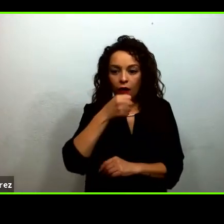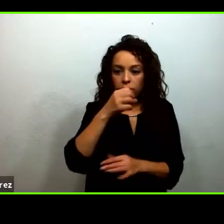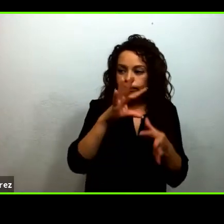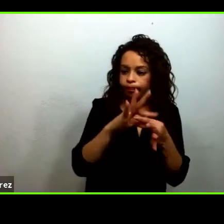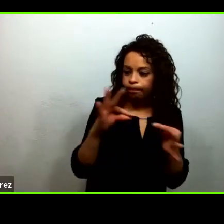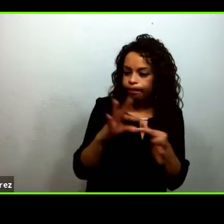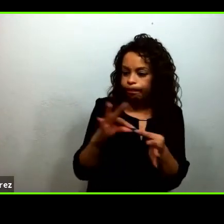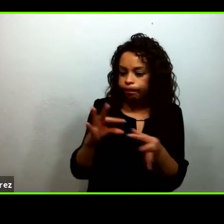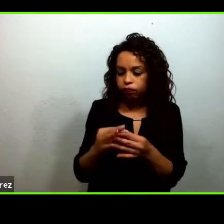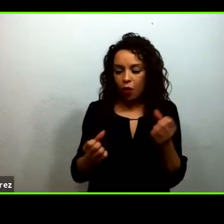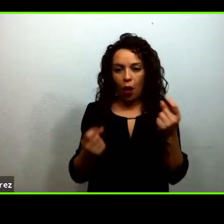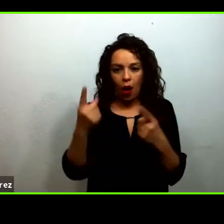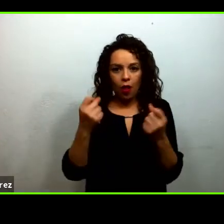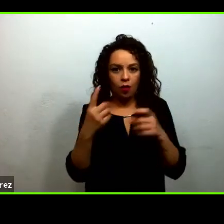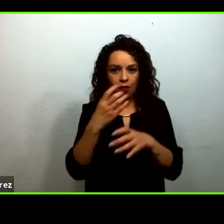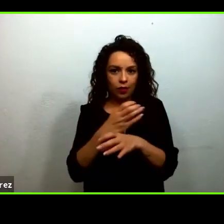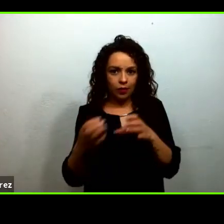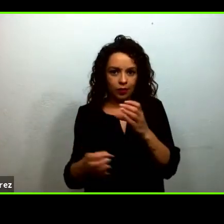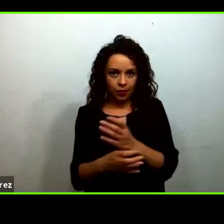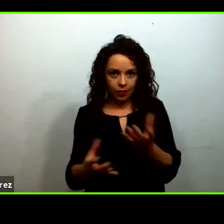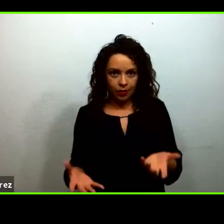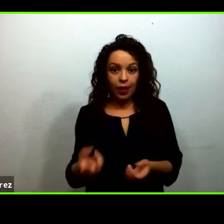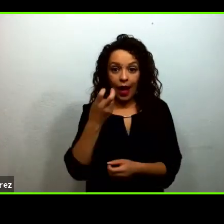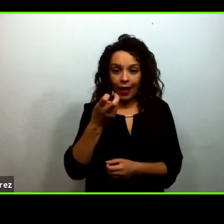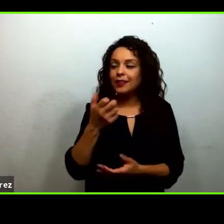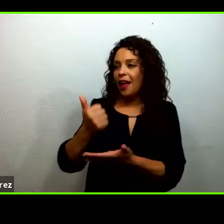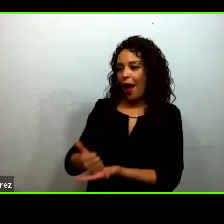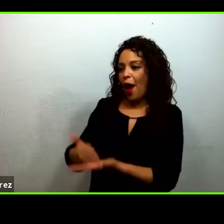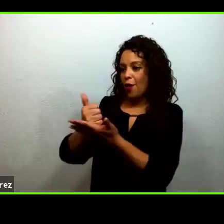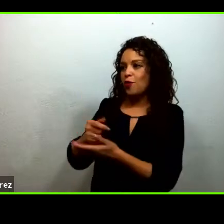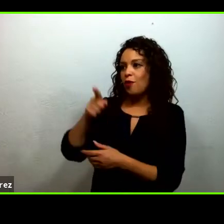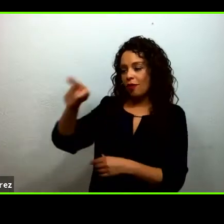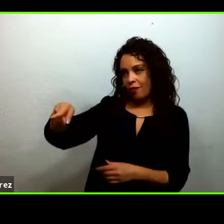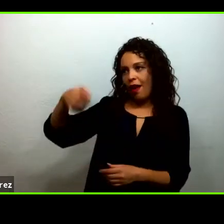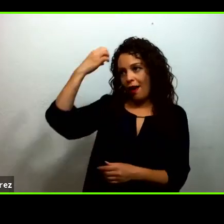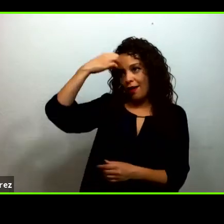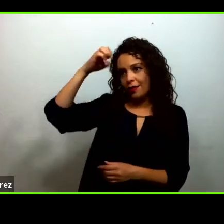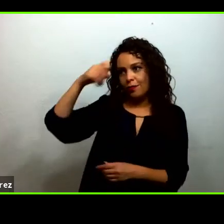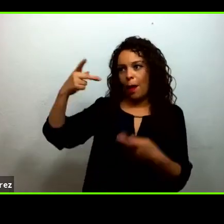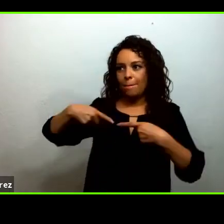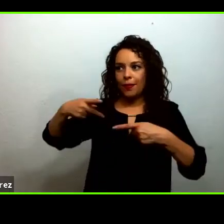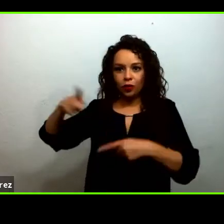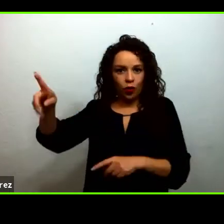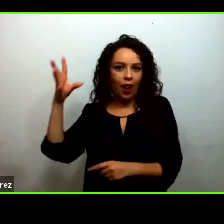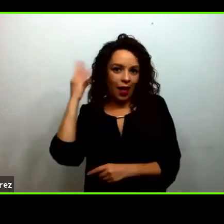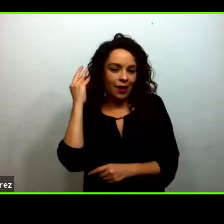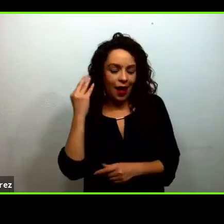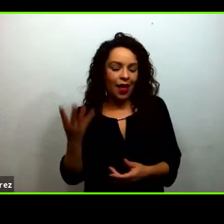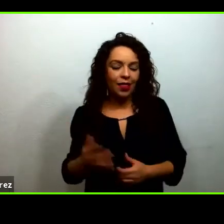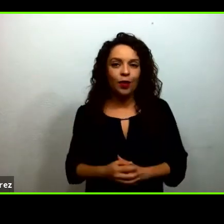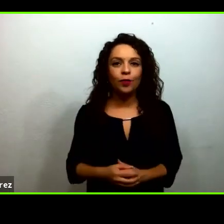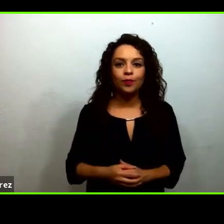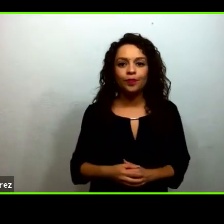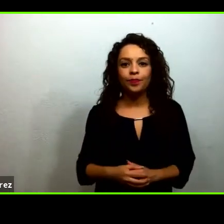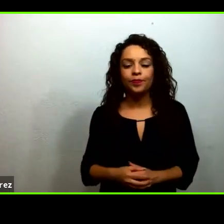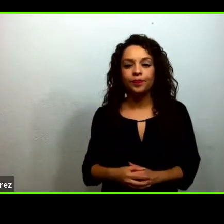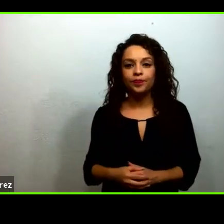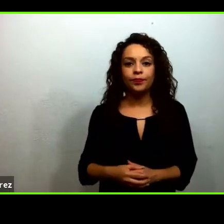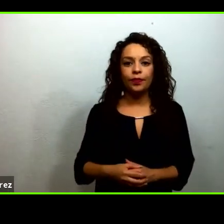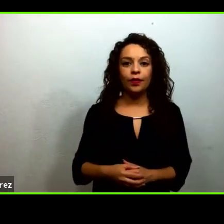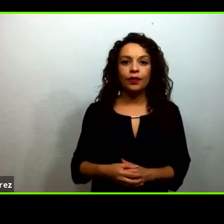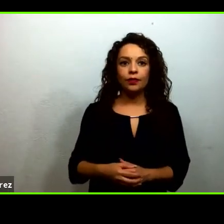técnicas de producción otro aspecto que constituyó esta experiencia que tuvimos